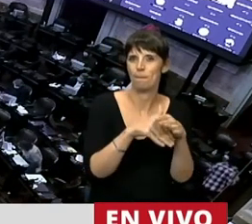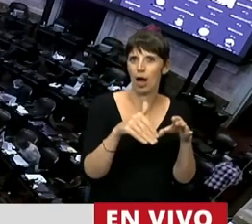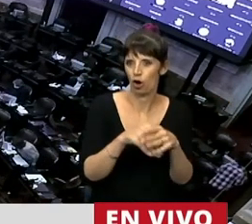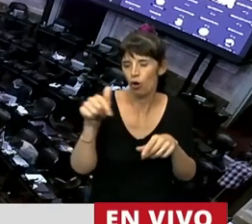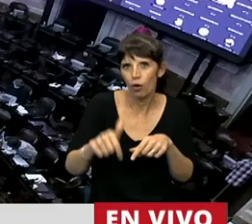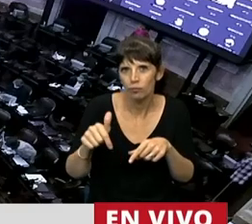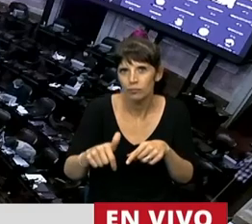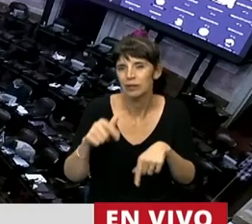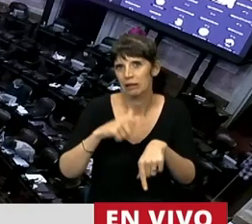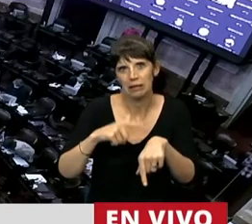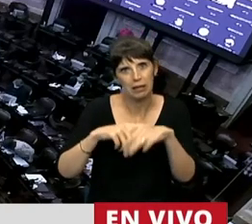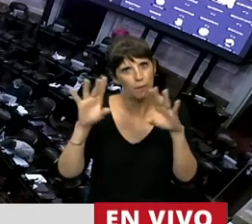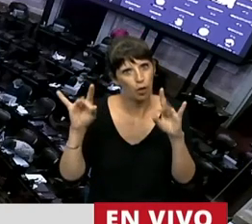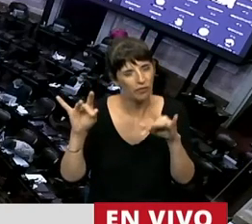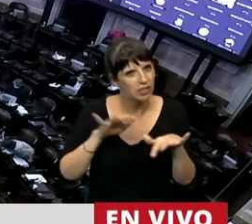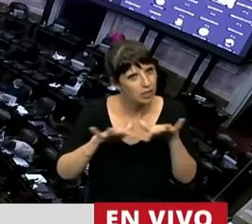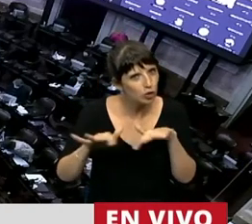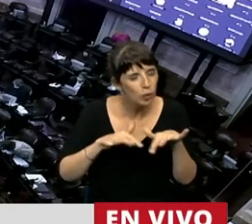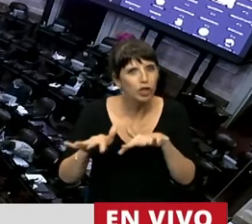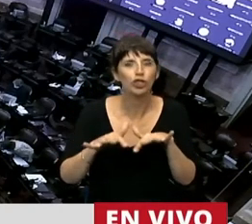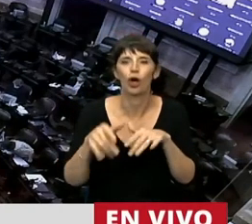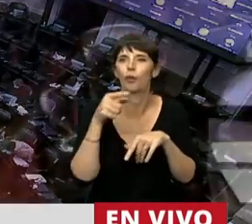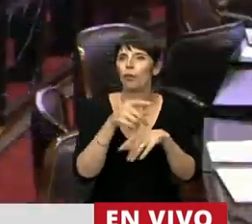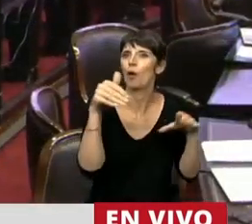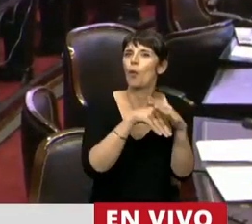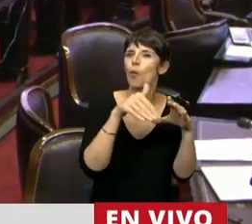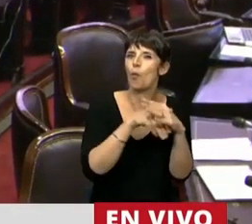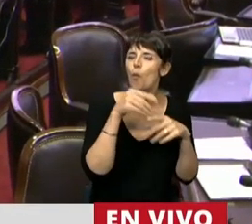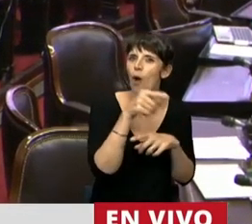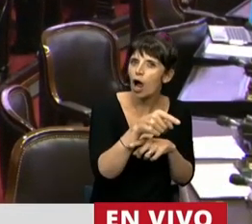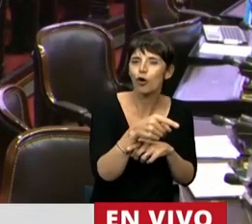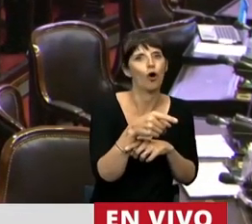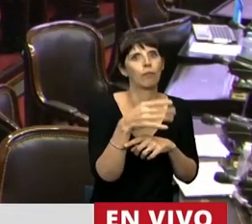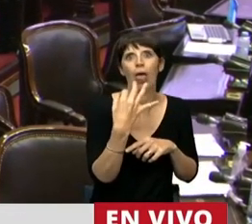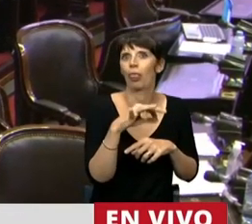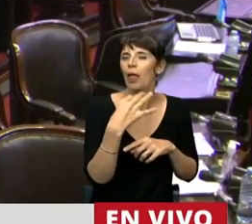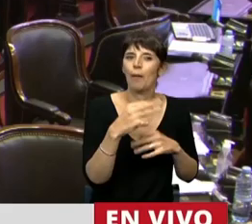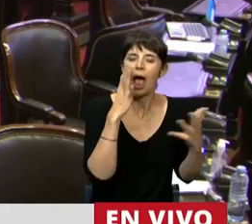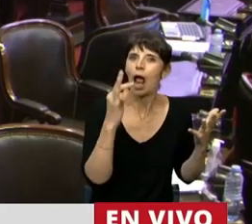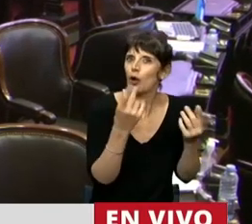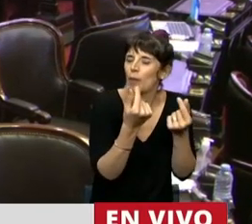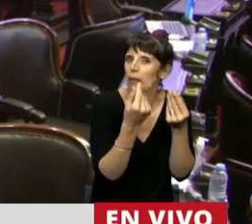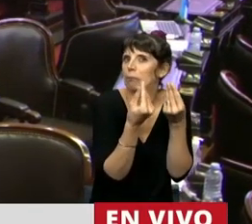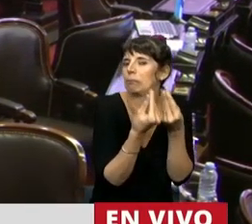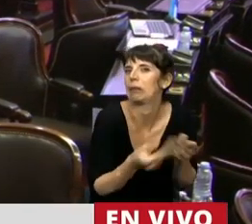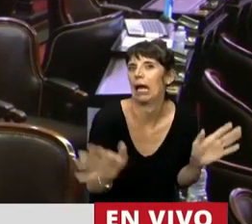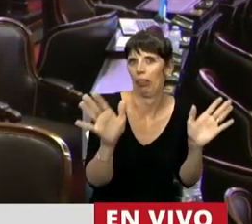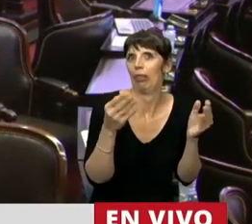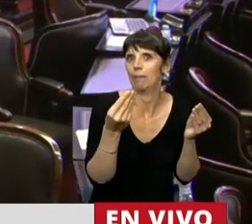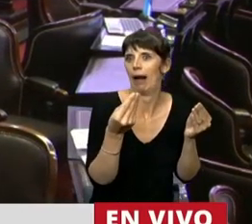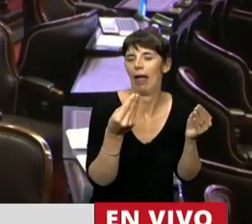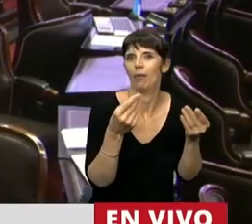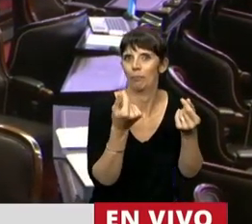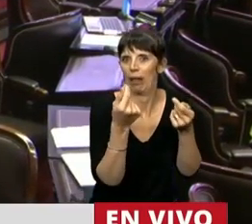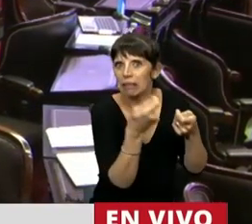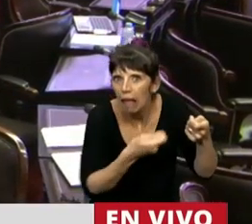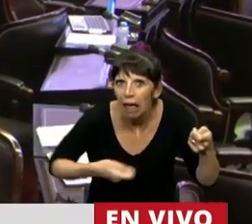la obligación de legislar para hacer efectivo el principio del esfuerzo compartido que entiendo más necesario